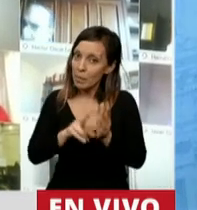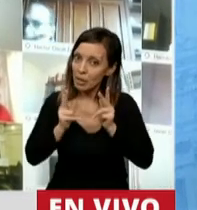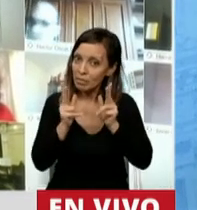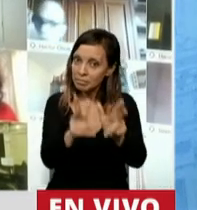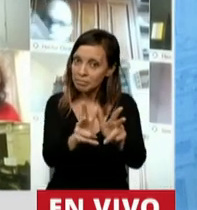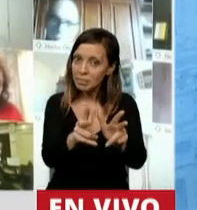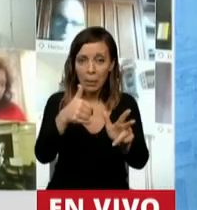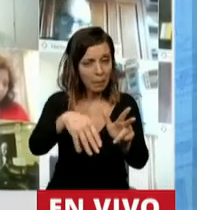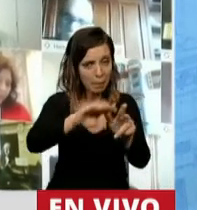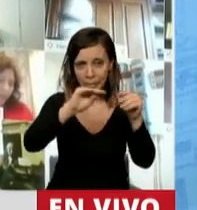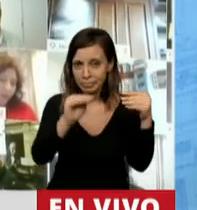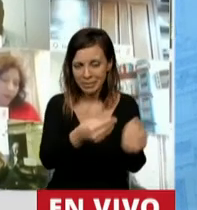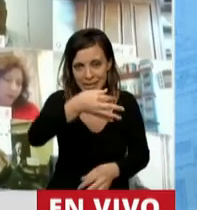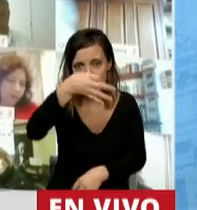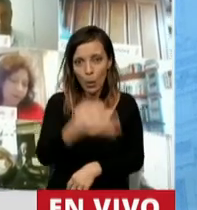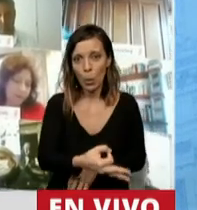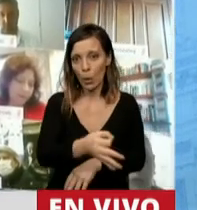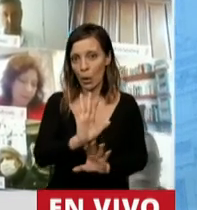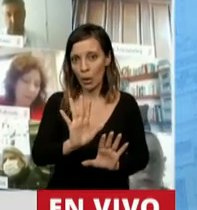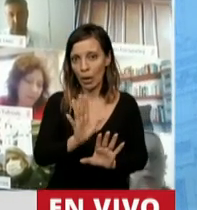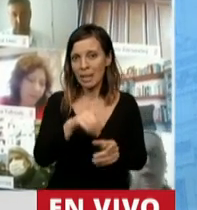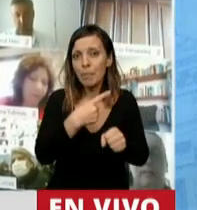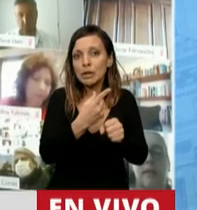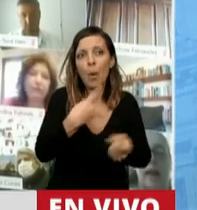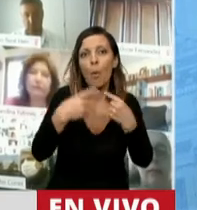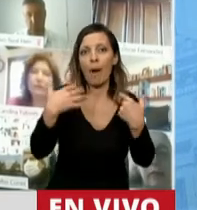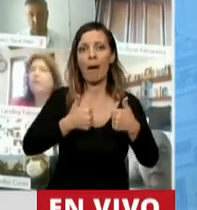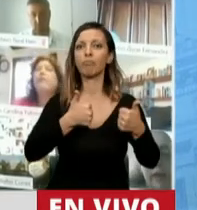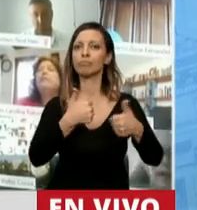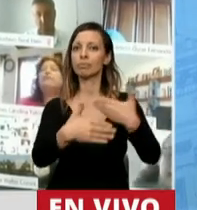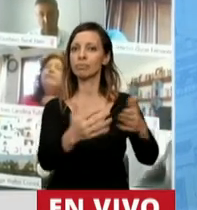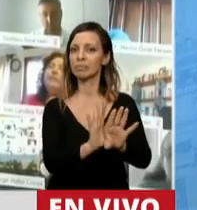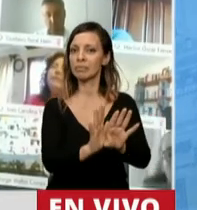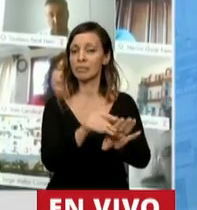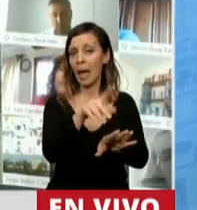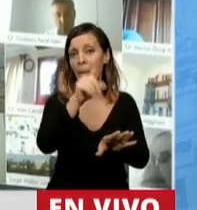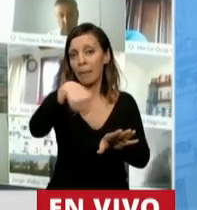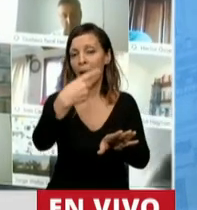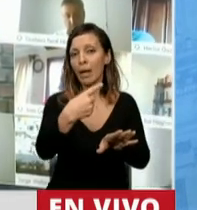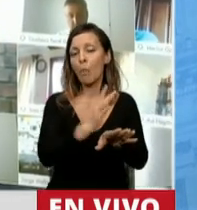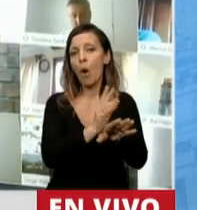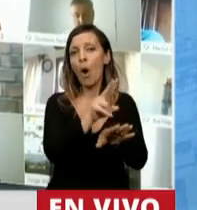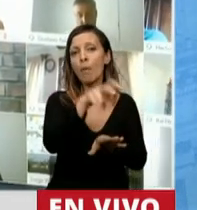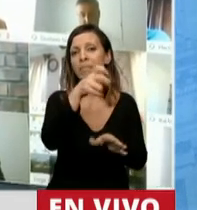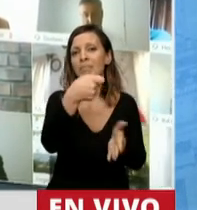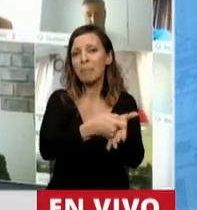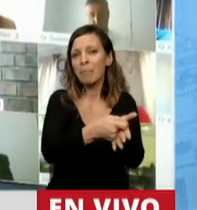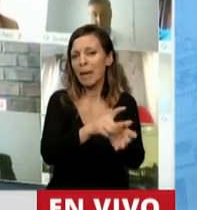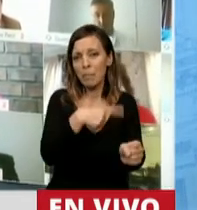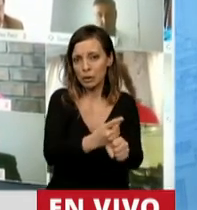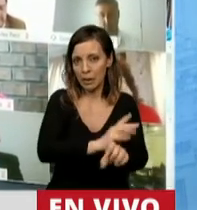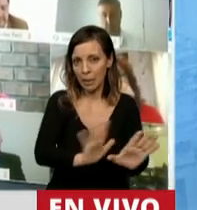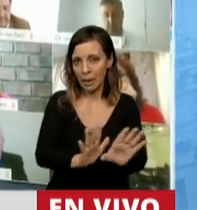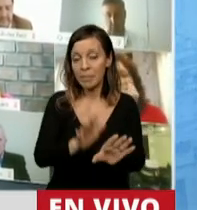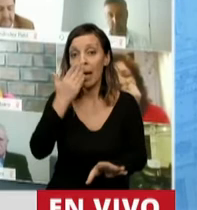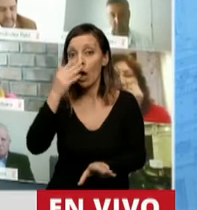ingresarán una quiebra irreversible y se volverán incobrables. Quiero destacar que en la provincia de Córdoba existen aproximadamente